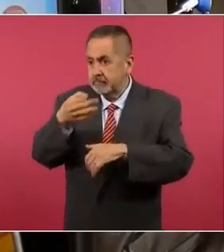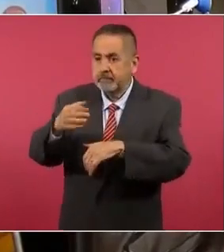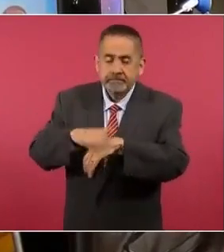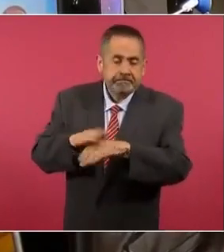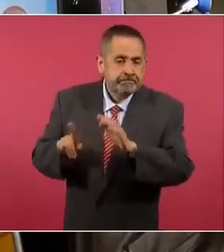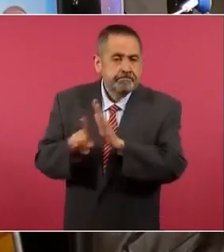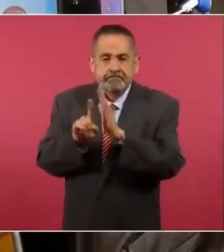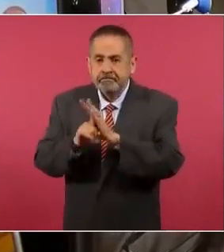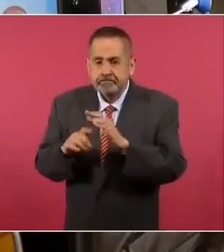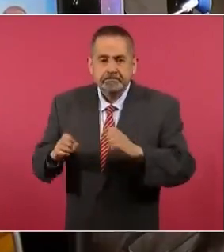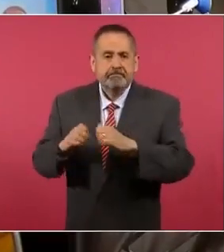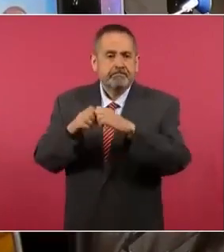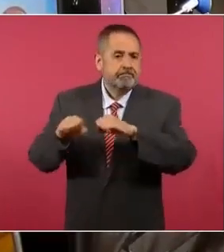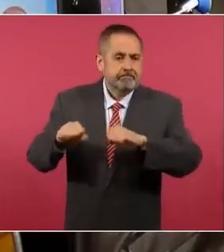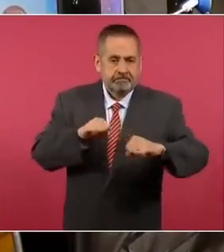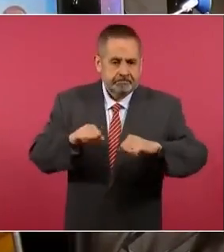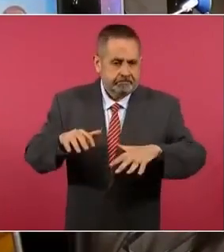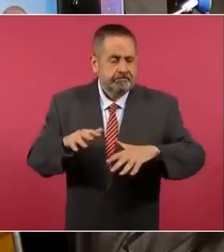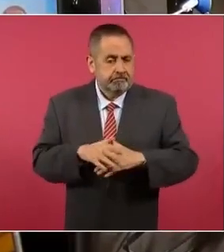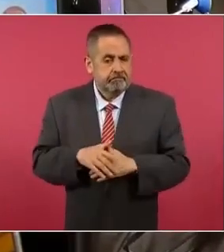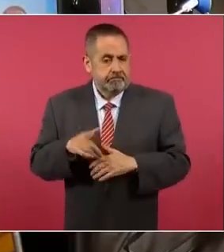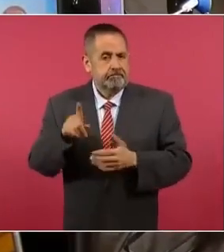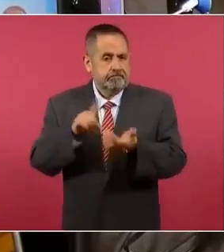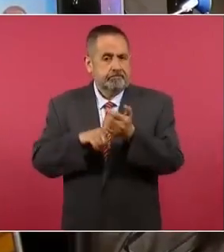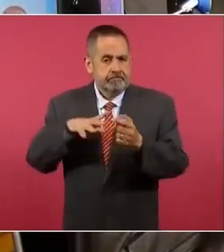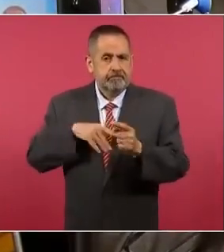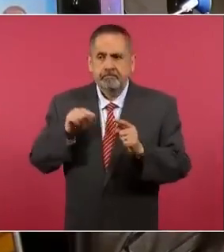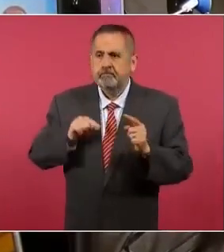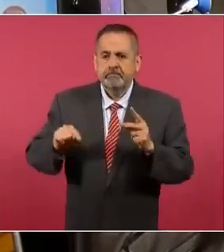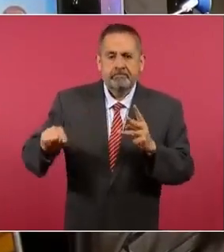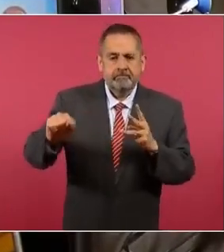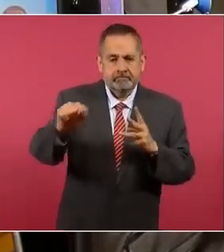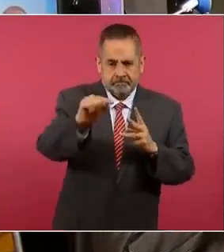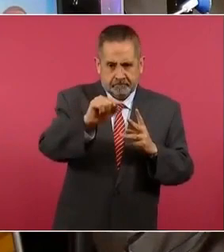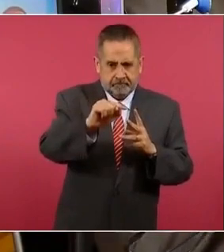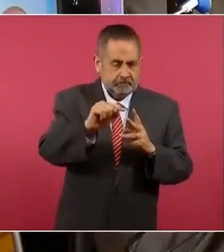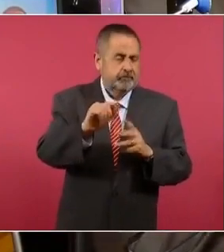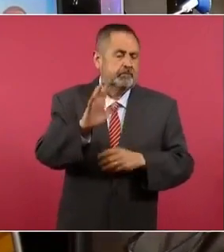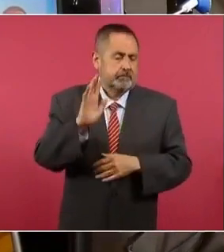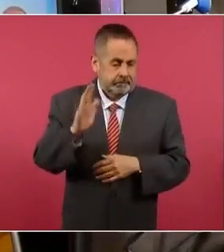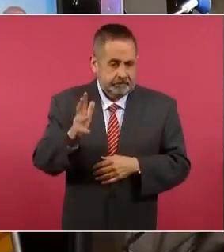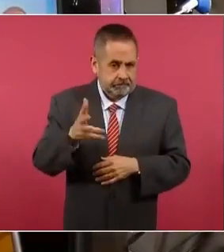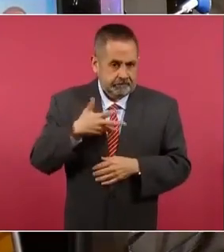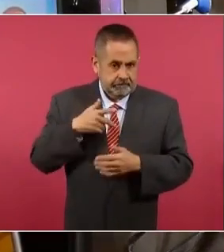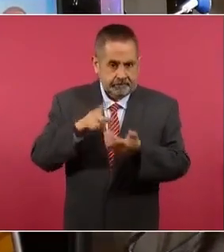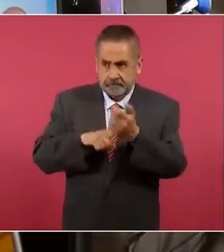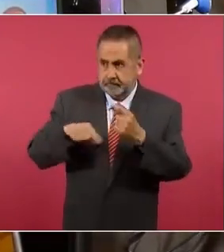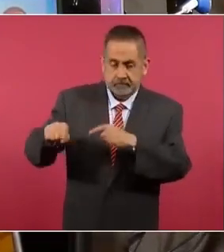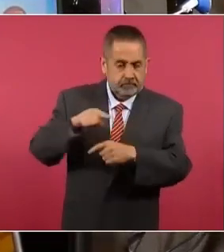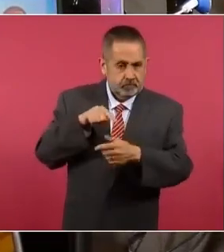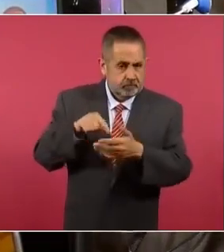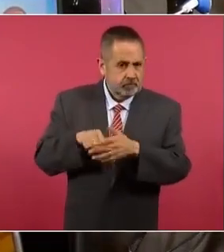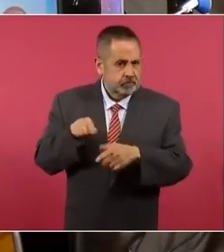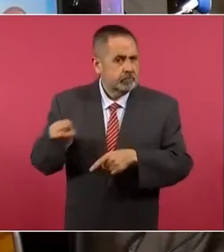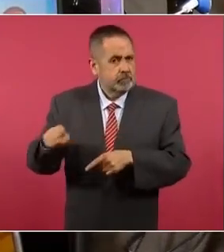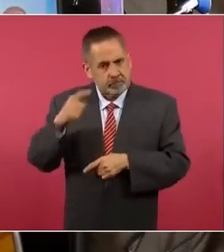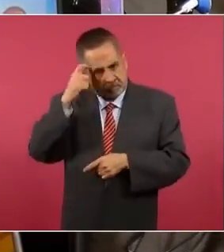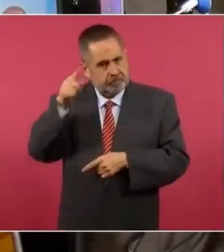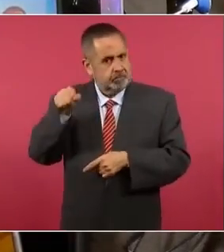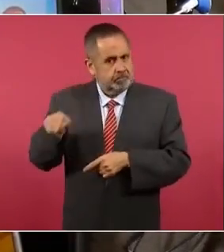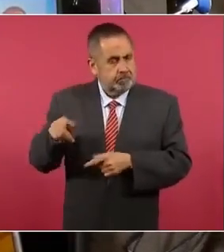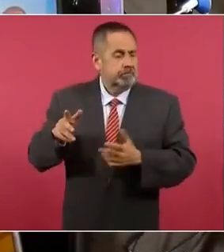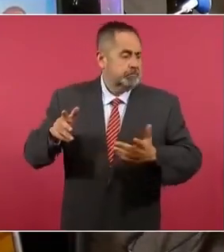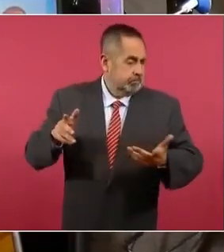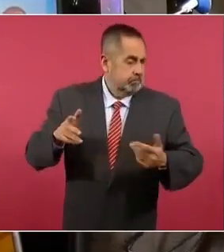sensores que se tienen en estas zonas de alta complejidad. Yo quisiera